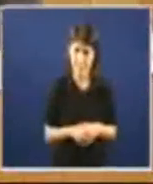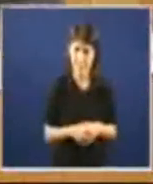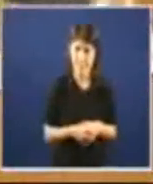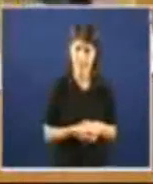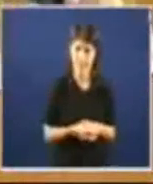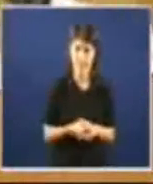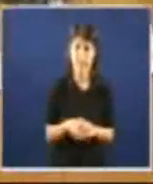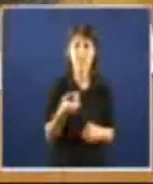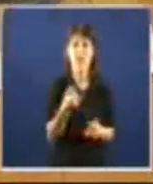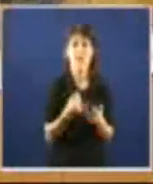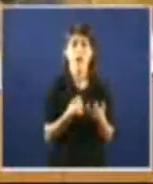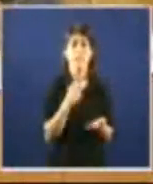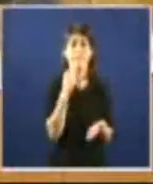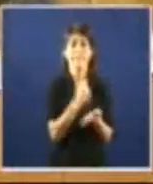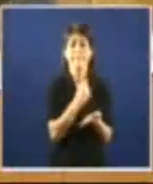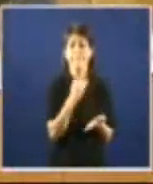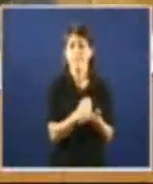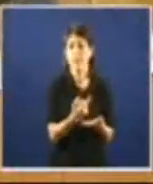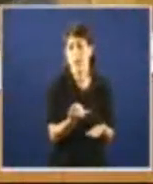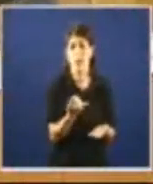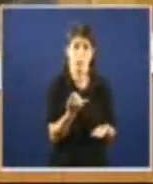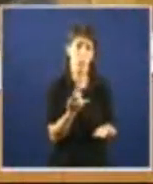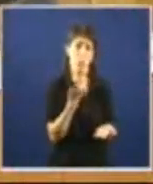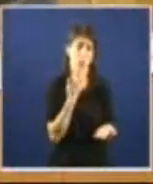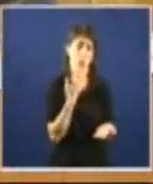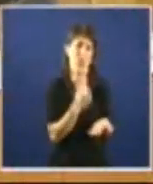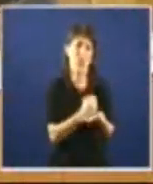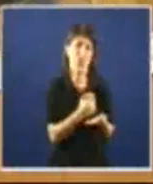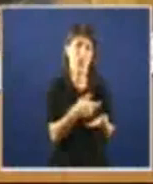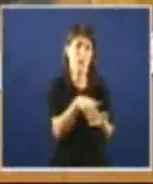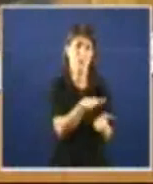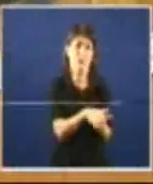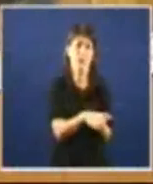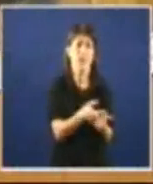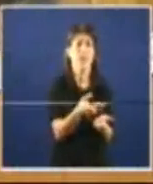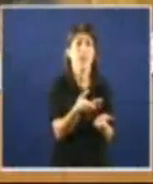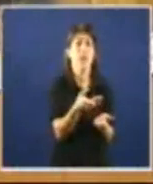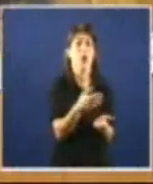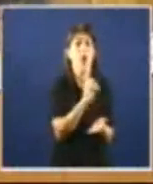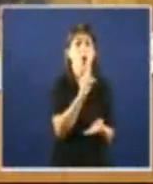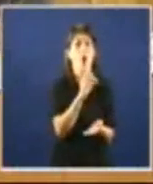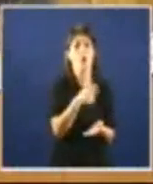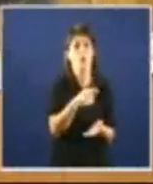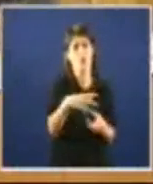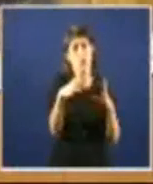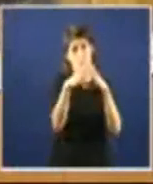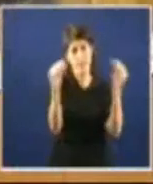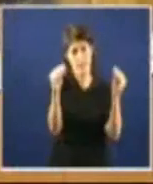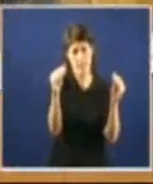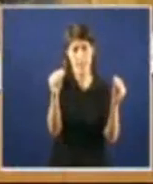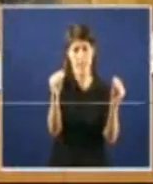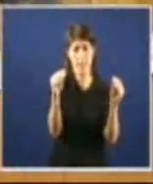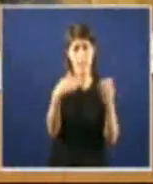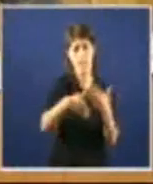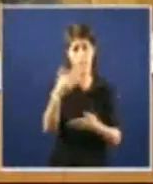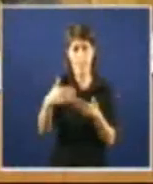editado por unha pequena editorial pamfletaria, senón por a Oxford University Press. E ele dit,